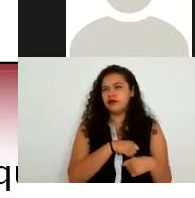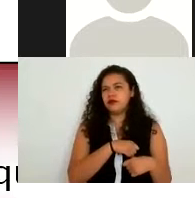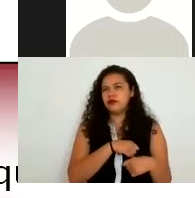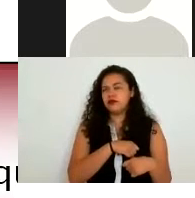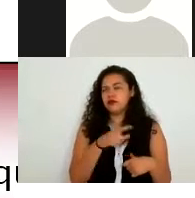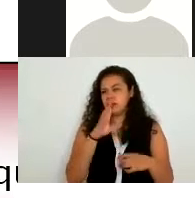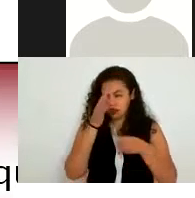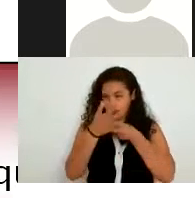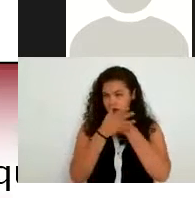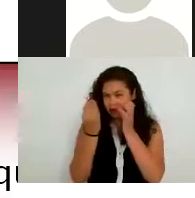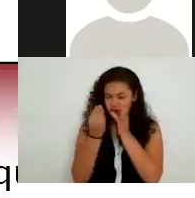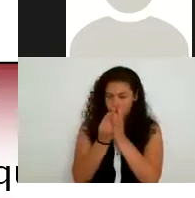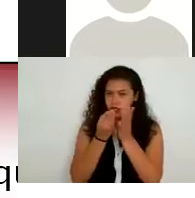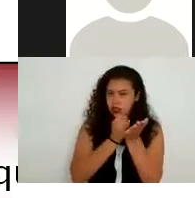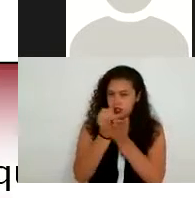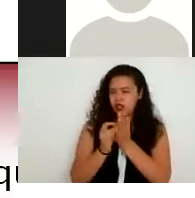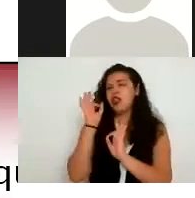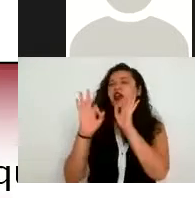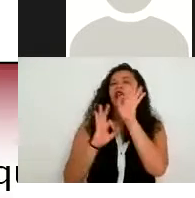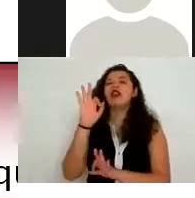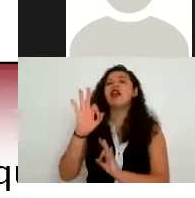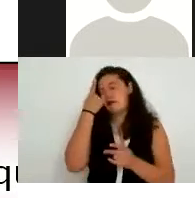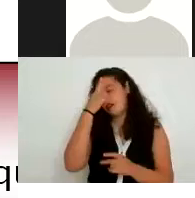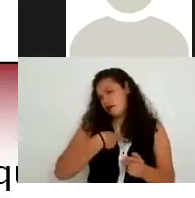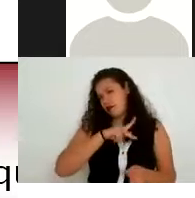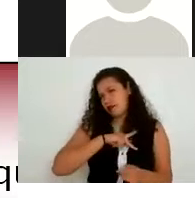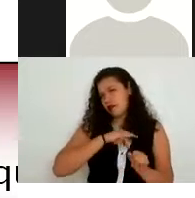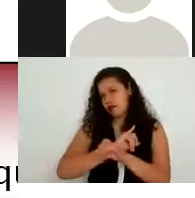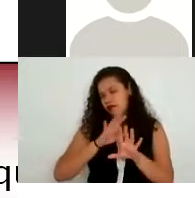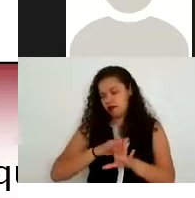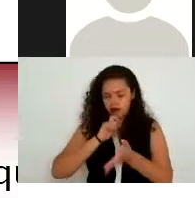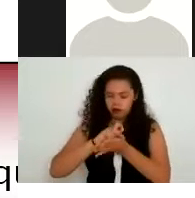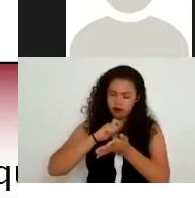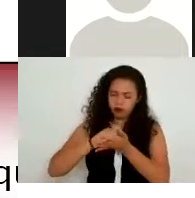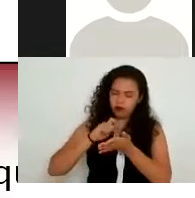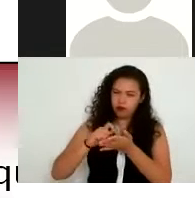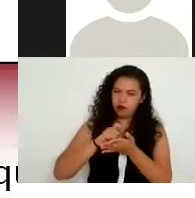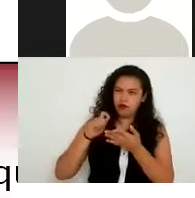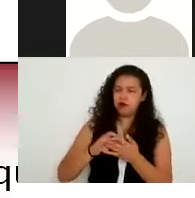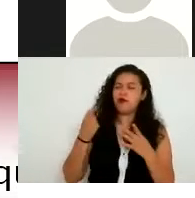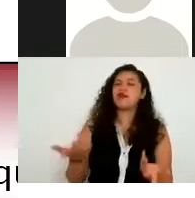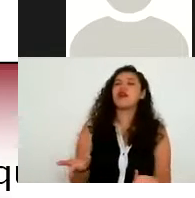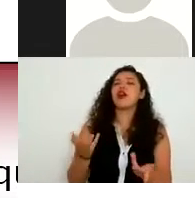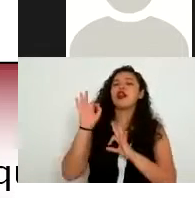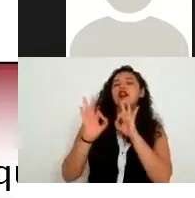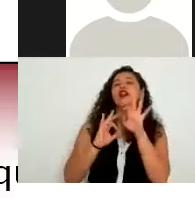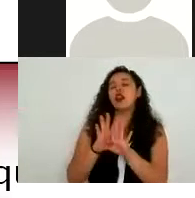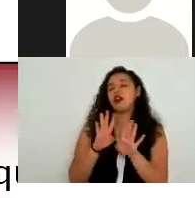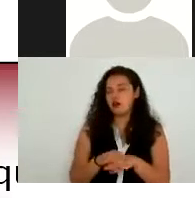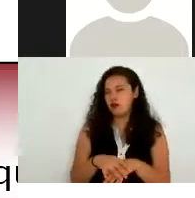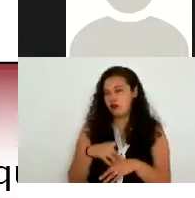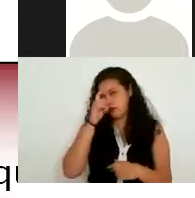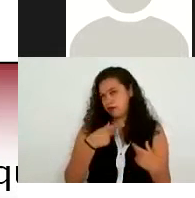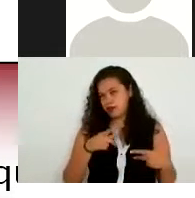qué tratamiento le va a dar a los datos personales que yo Karen prejo estoy proporcionando en cuanto al encargado persona